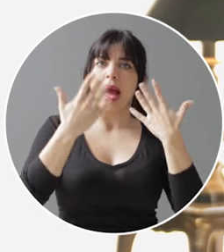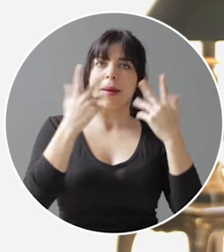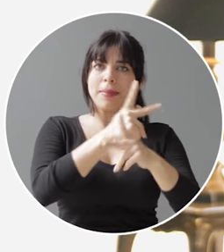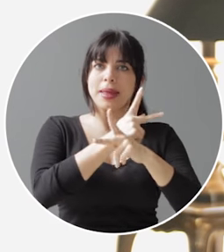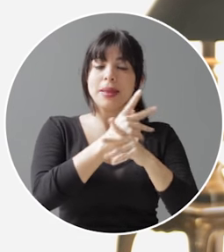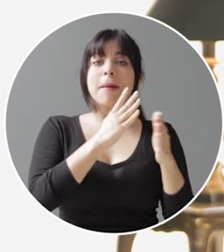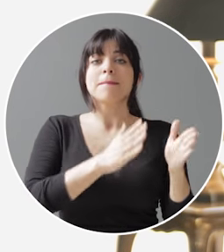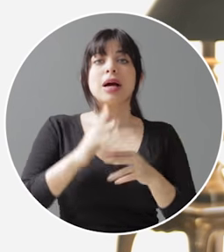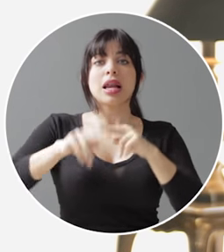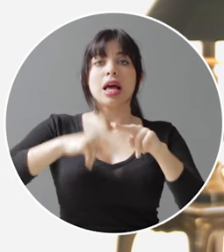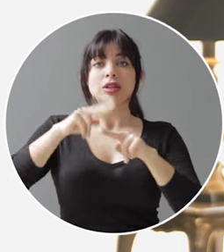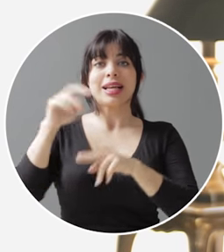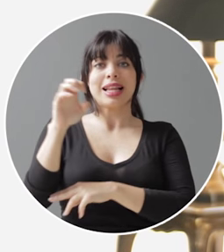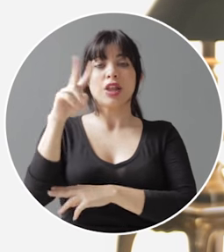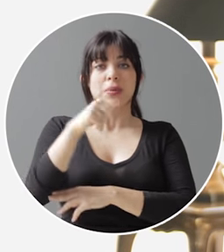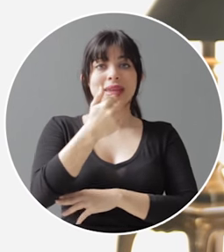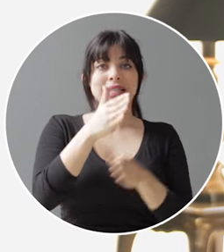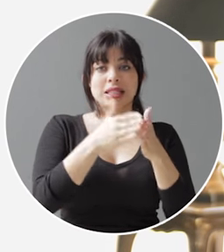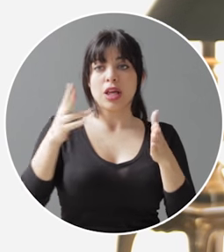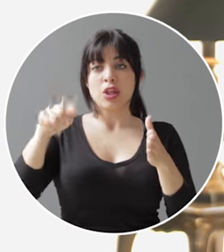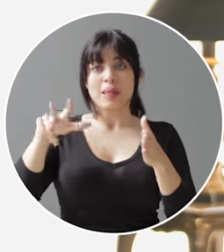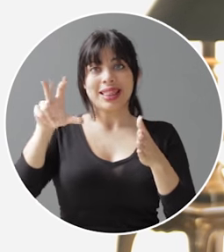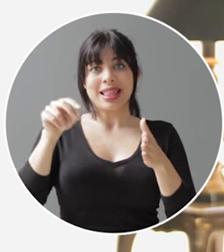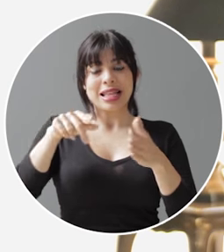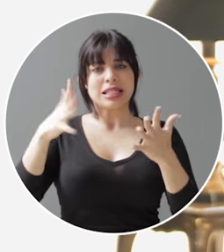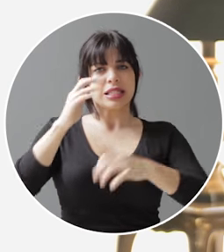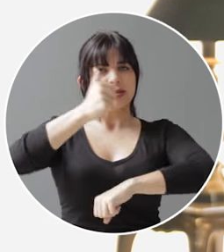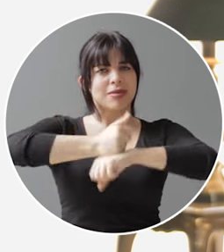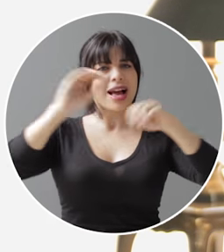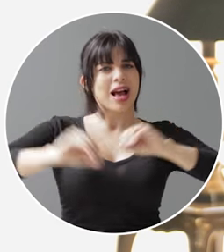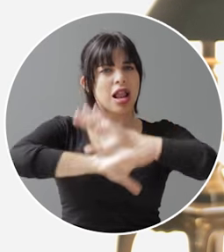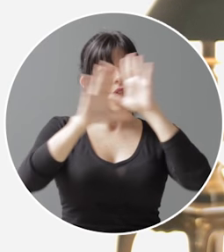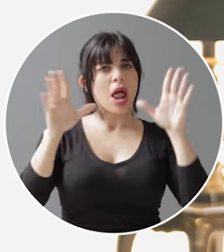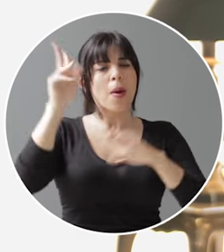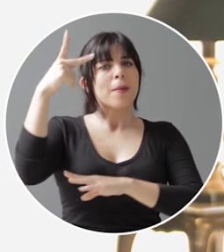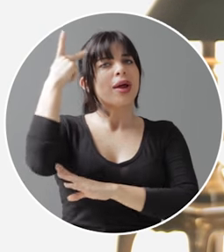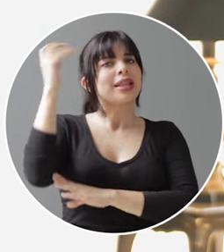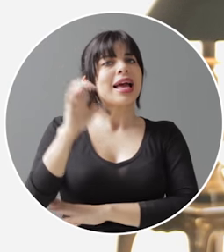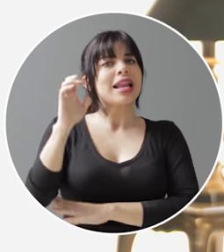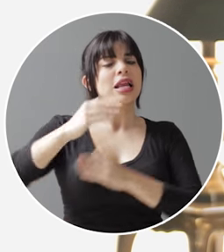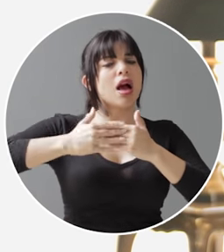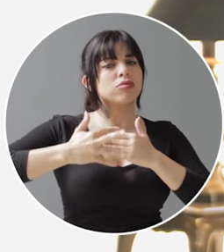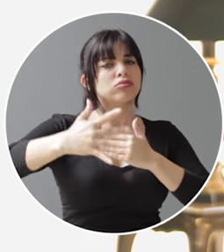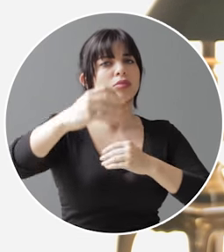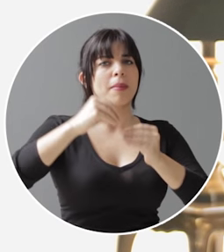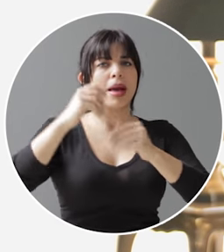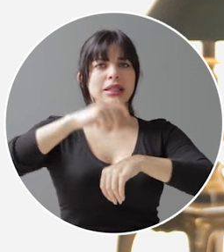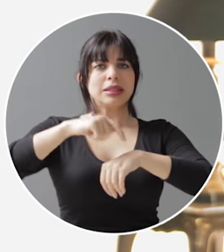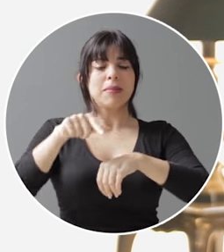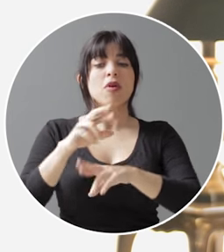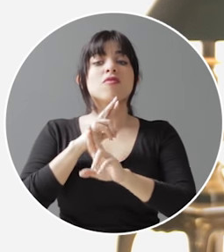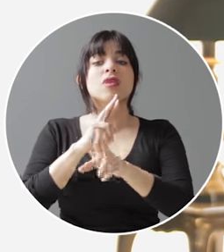El Plan Nacional de Energía 2015-2030 establece con claridad una política energética de largo plazo como